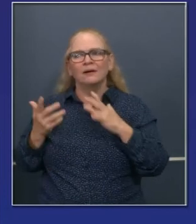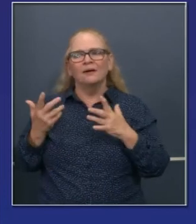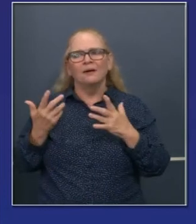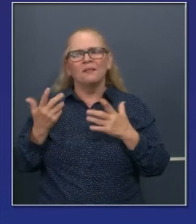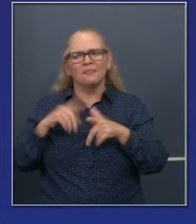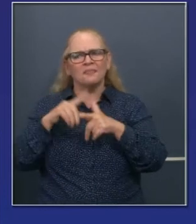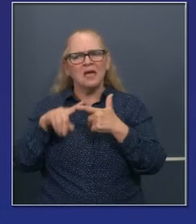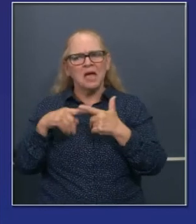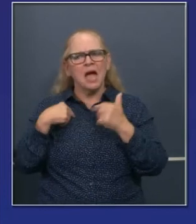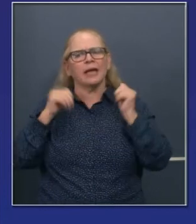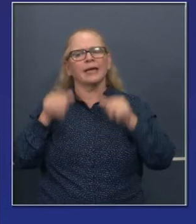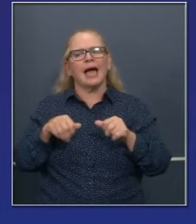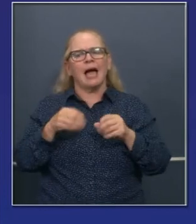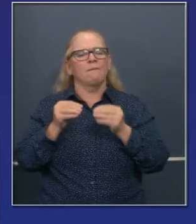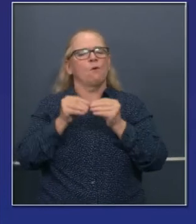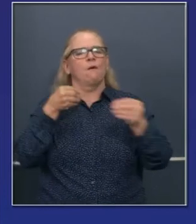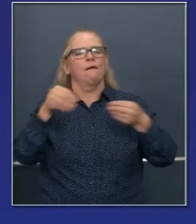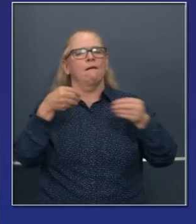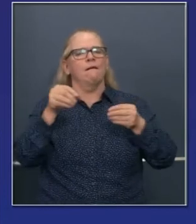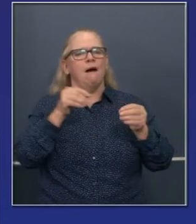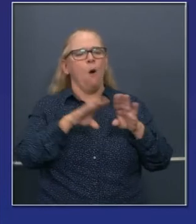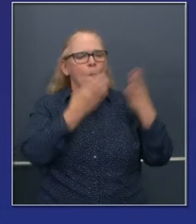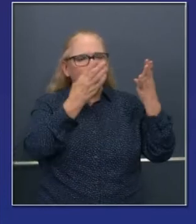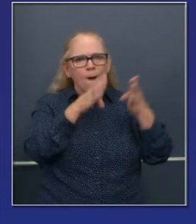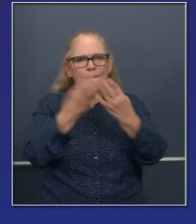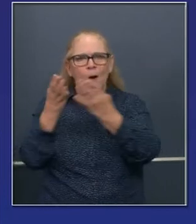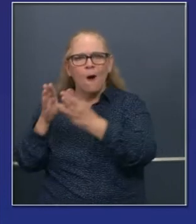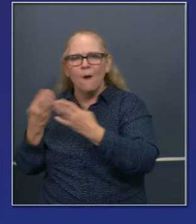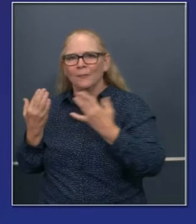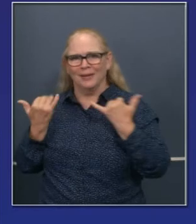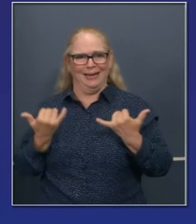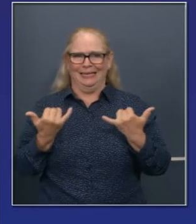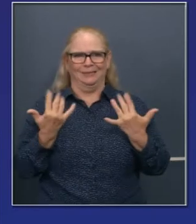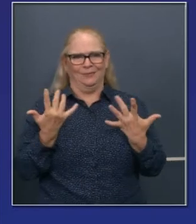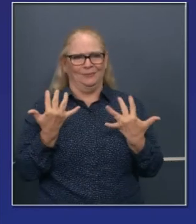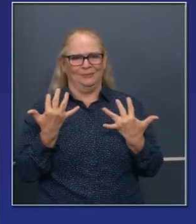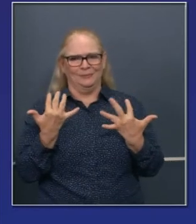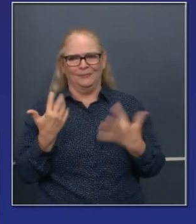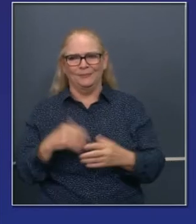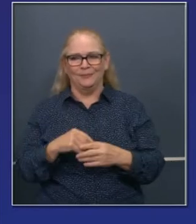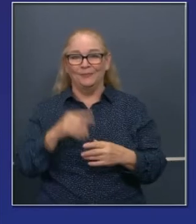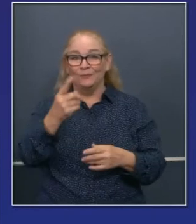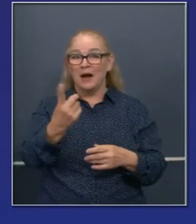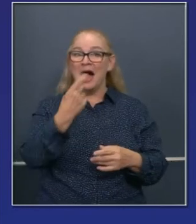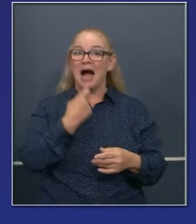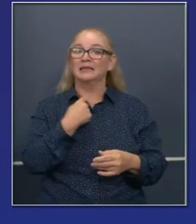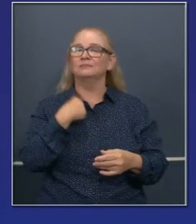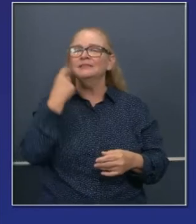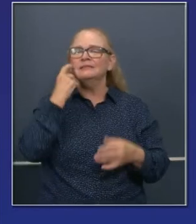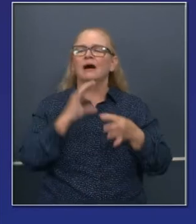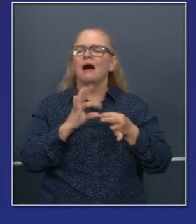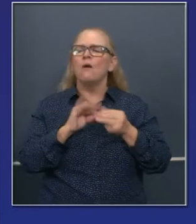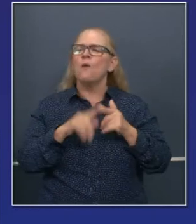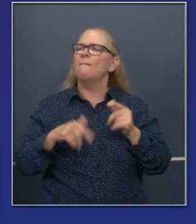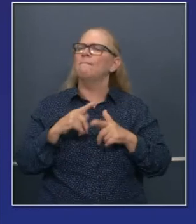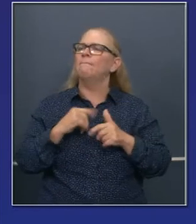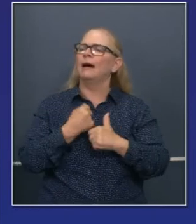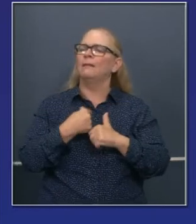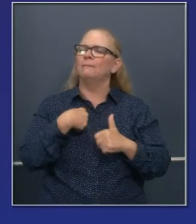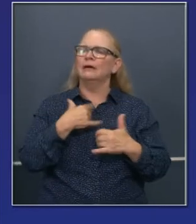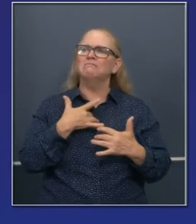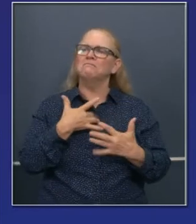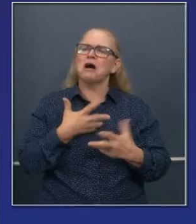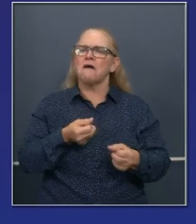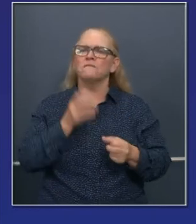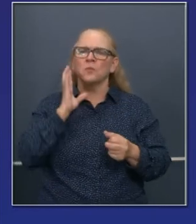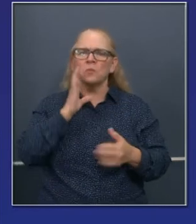en cuanto a las modificaciones que vamos a empezar a tomar en cuenta. Ahora, usted preguntó específicamente qué más nos da optimismo,